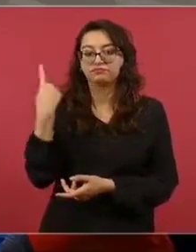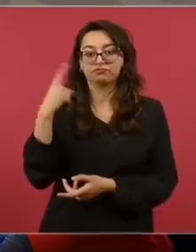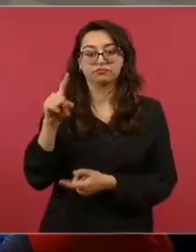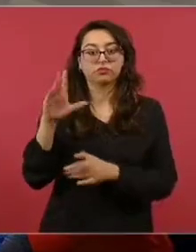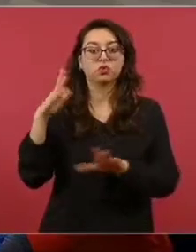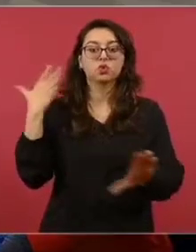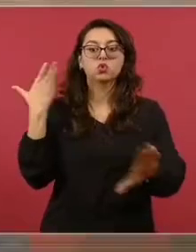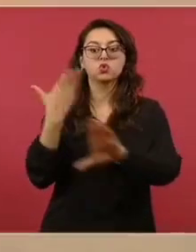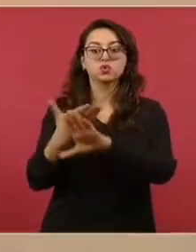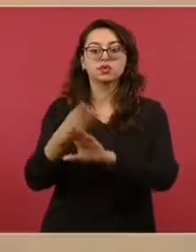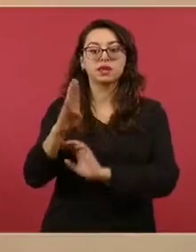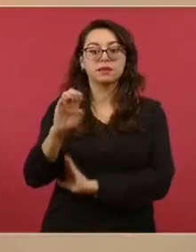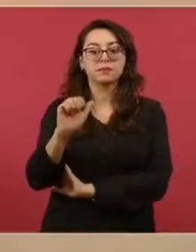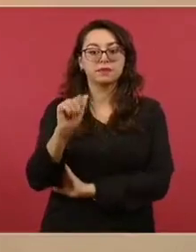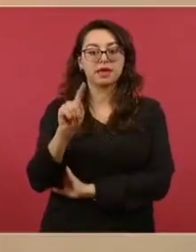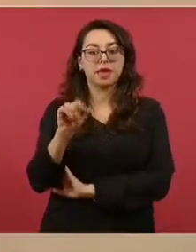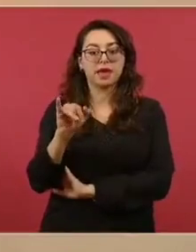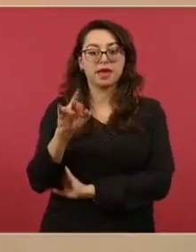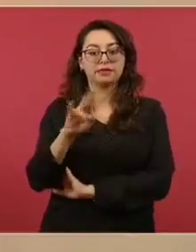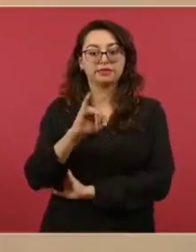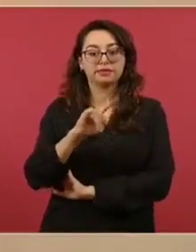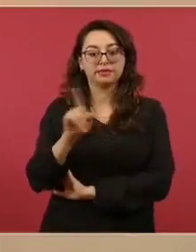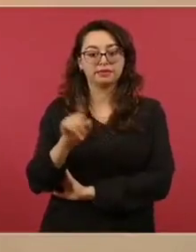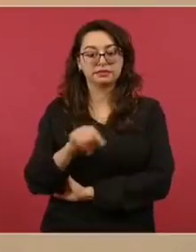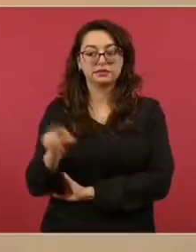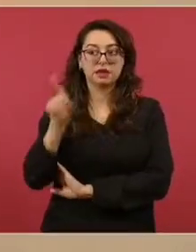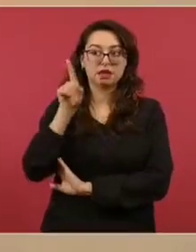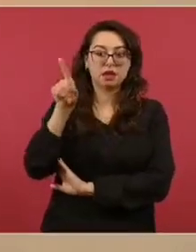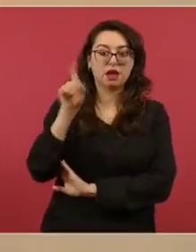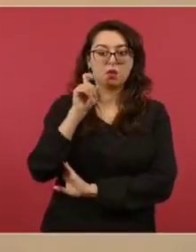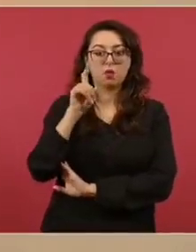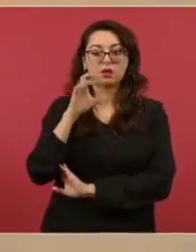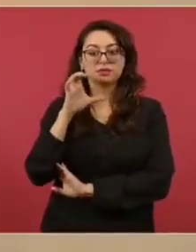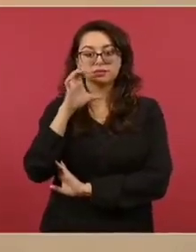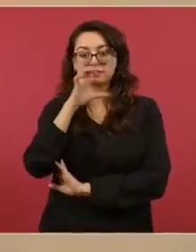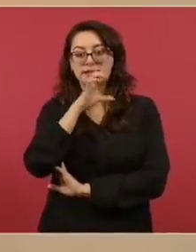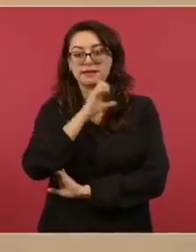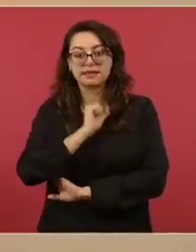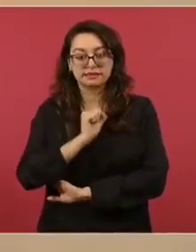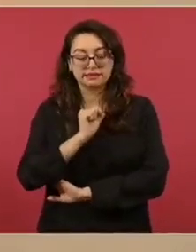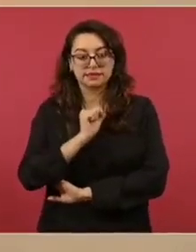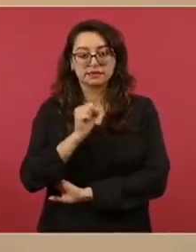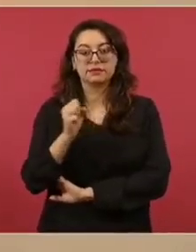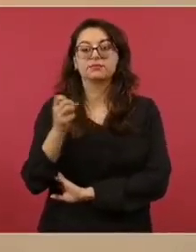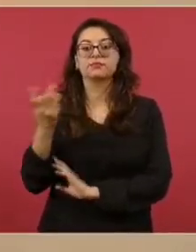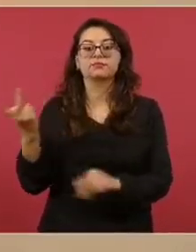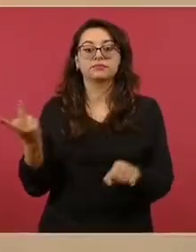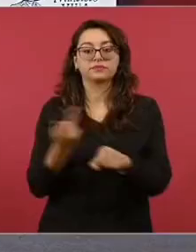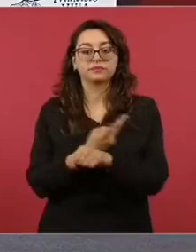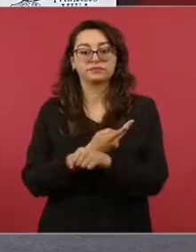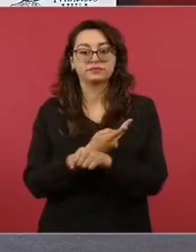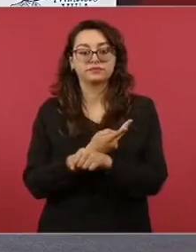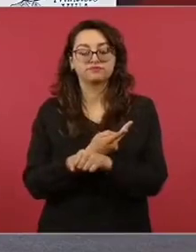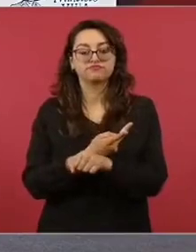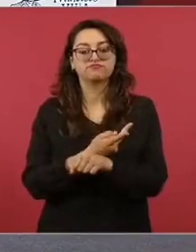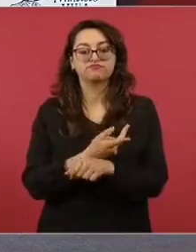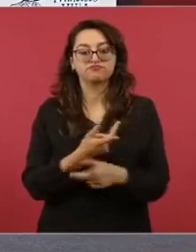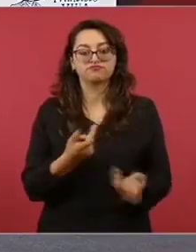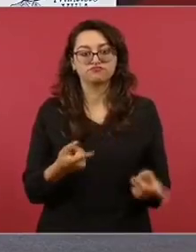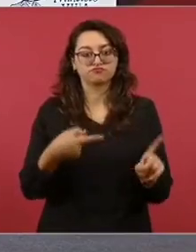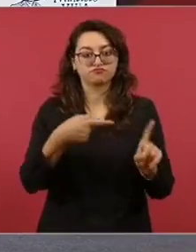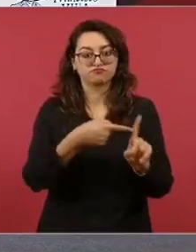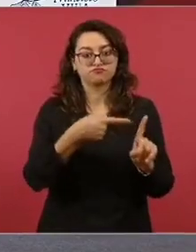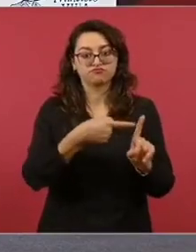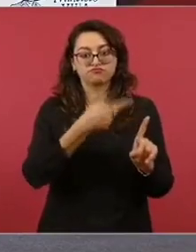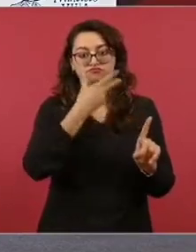Eugenia Álvarez Rodríguez en el estado de Aguascalientes, es un caso de desaparición de José Francisco